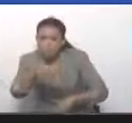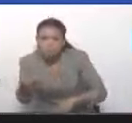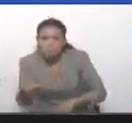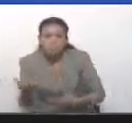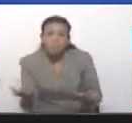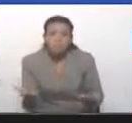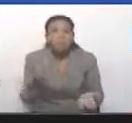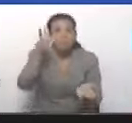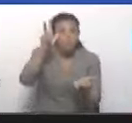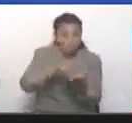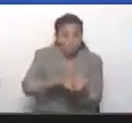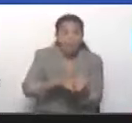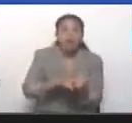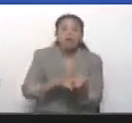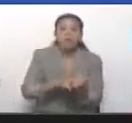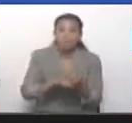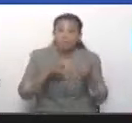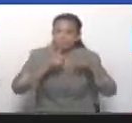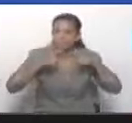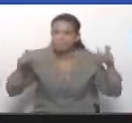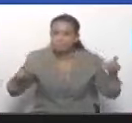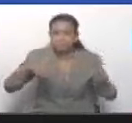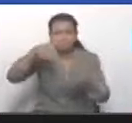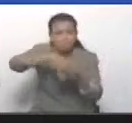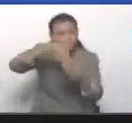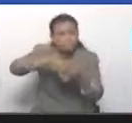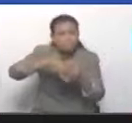Fue aprobada con una amplia votación.